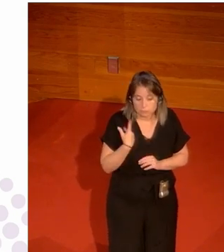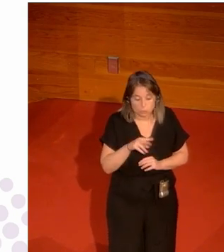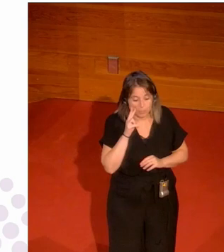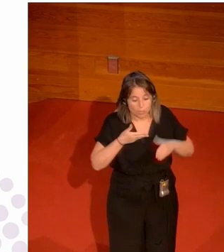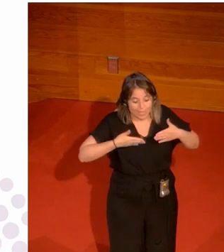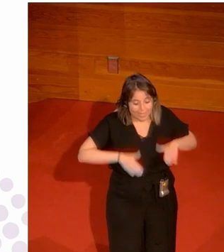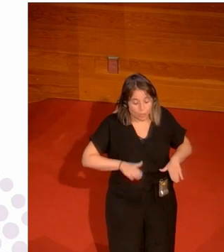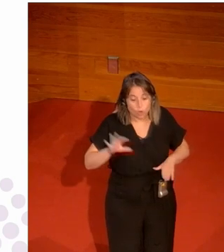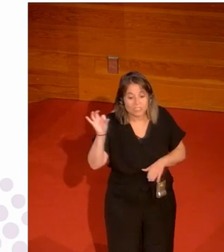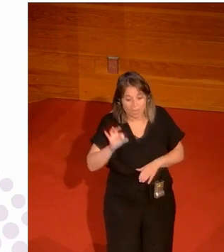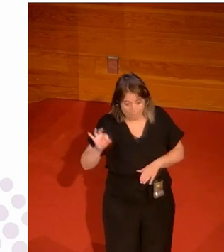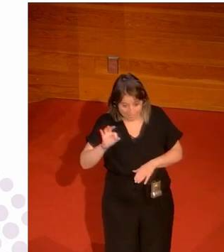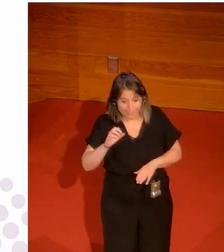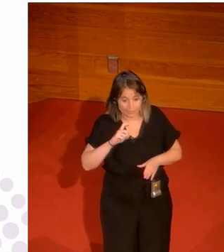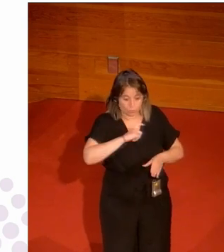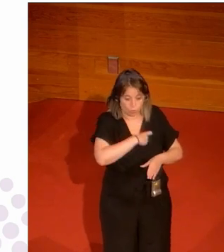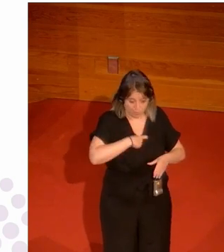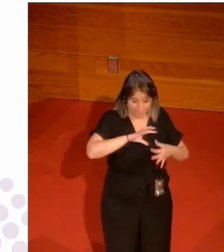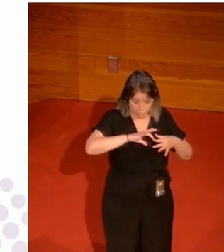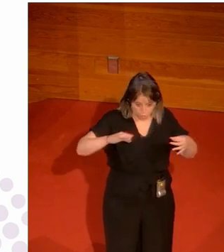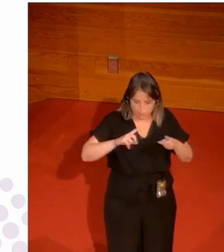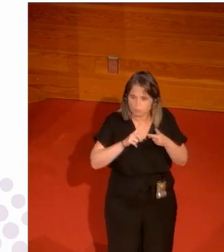el hijo de Samarán sigue estando en el comité olímpico